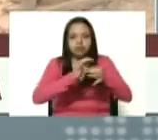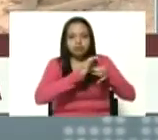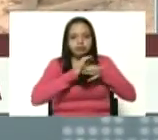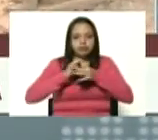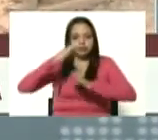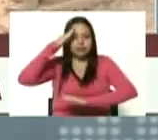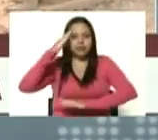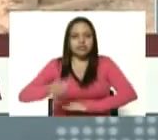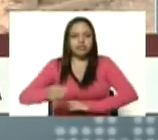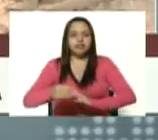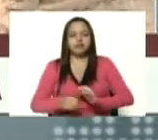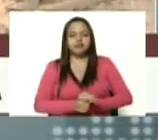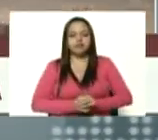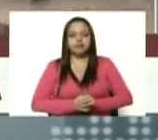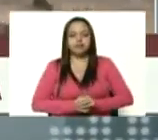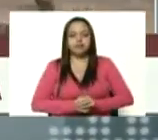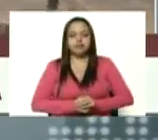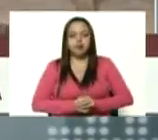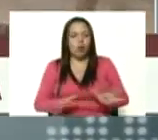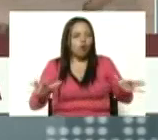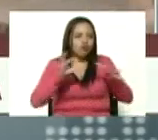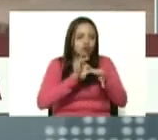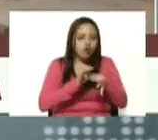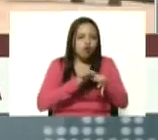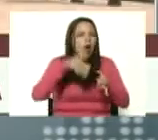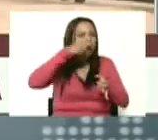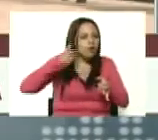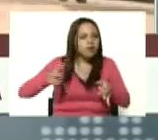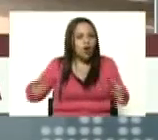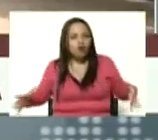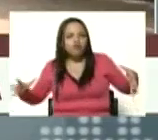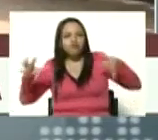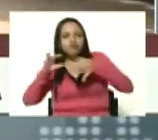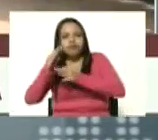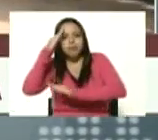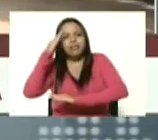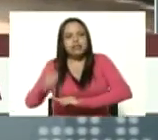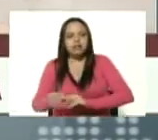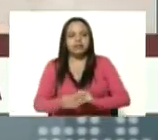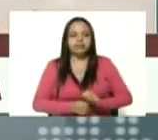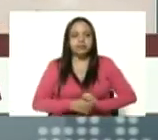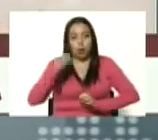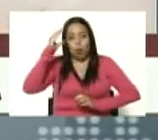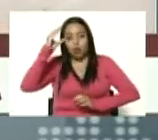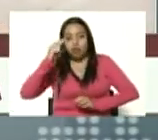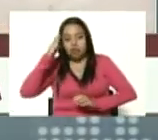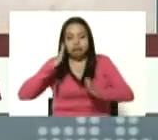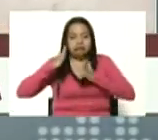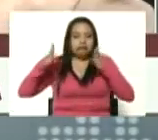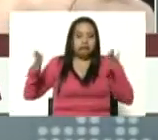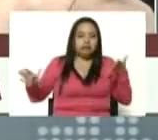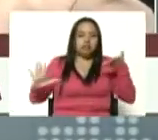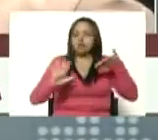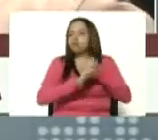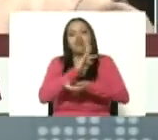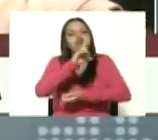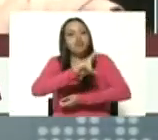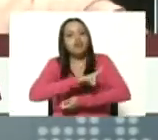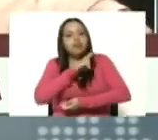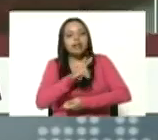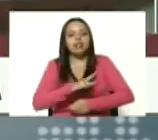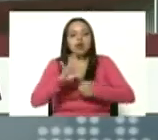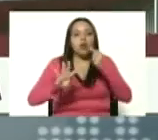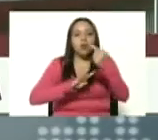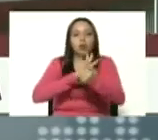de unión cívico militar una conciencia muy grande en la oficialidad de los cuatro